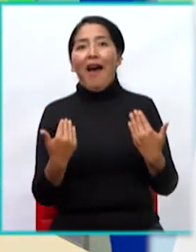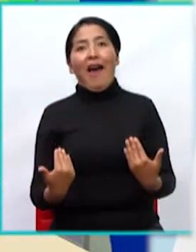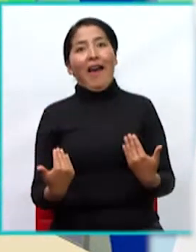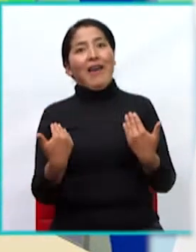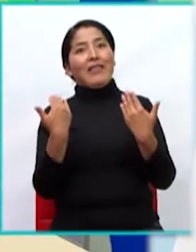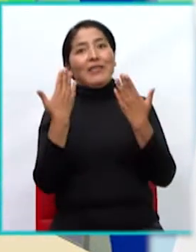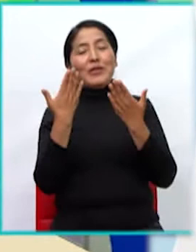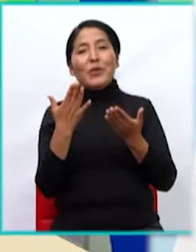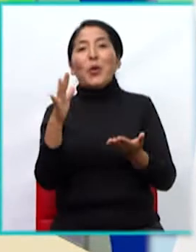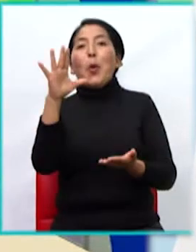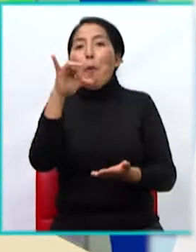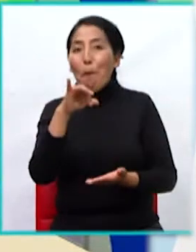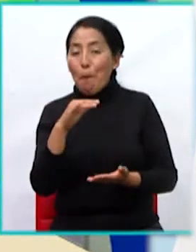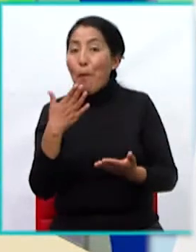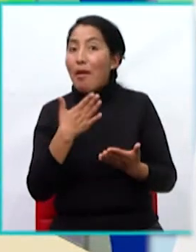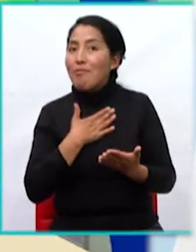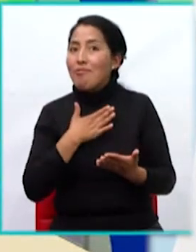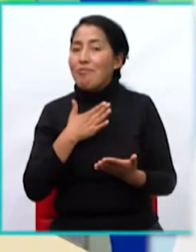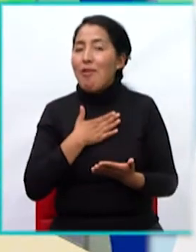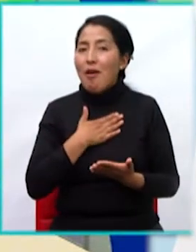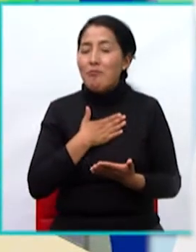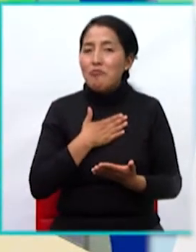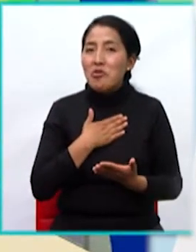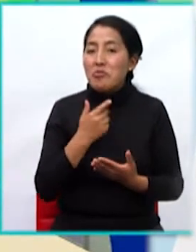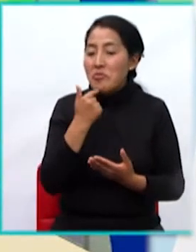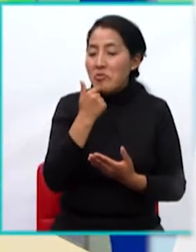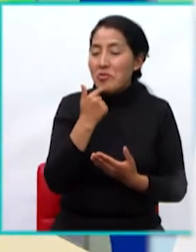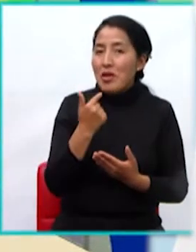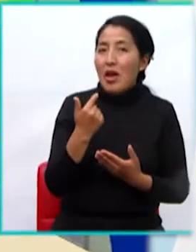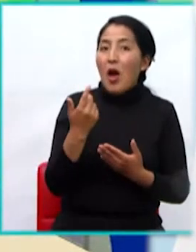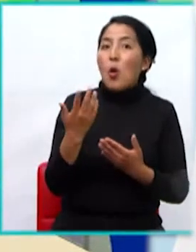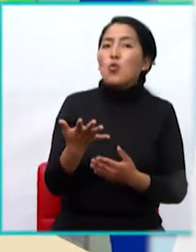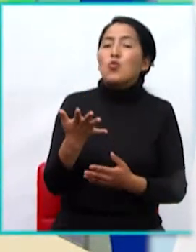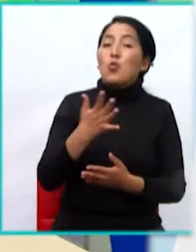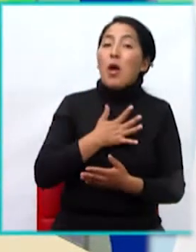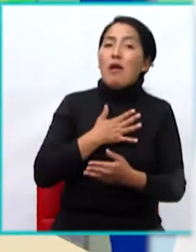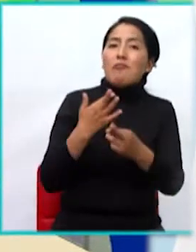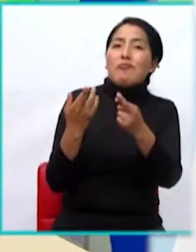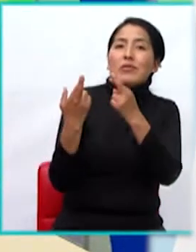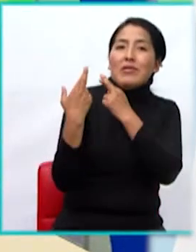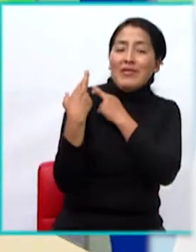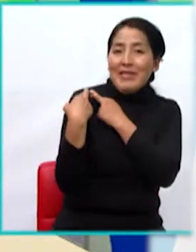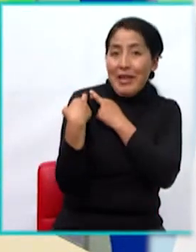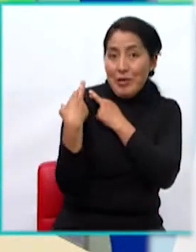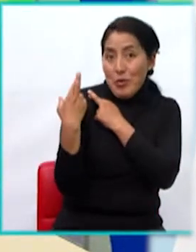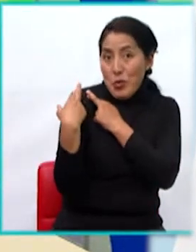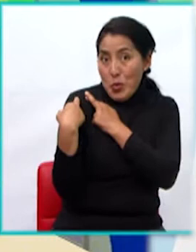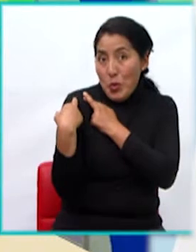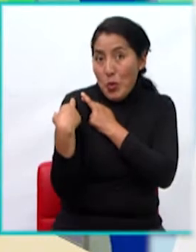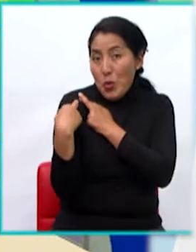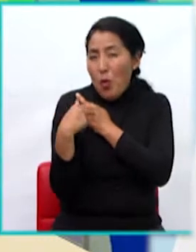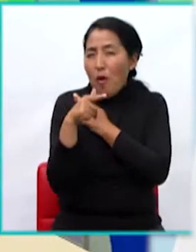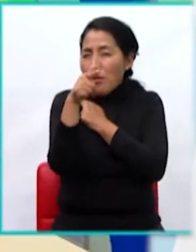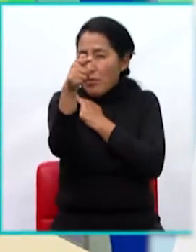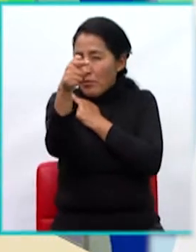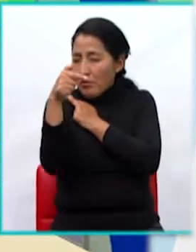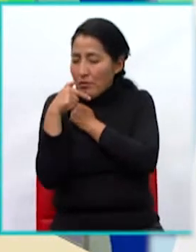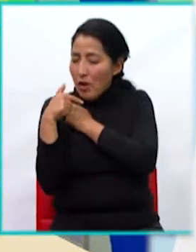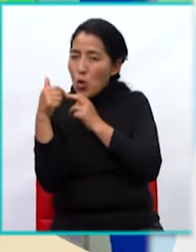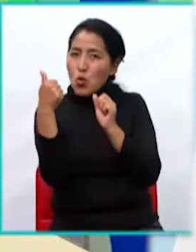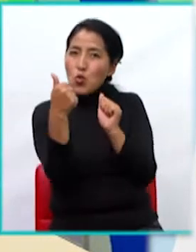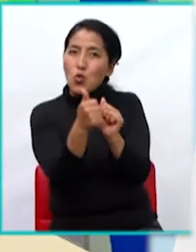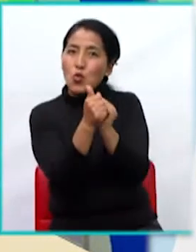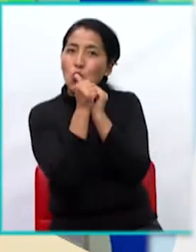que me han dado una misión. Me ha llegado una misión que va a ser, la voy a elaborar junto con ustedes.